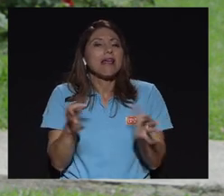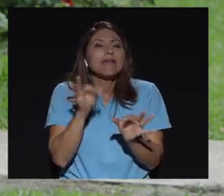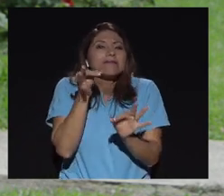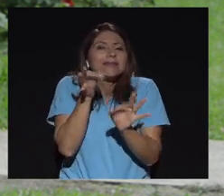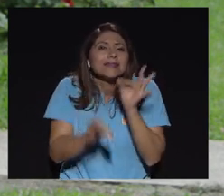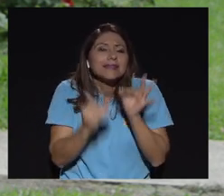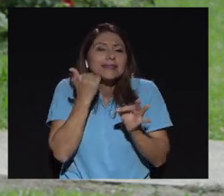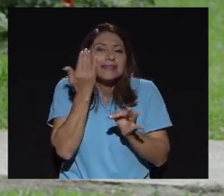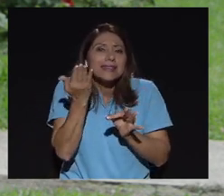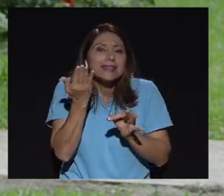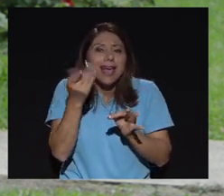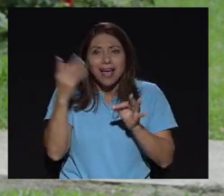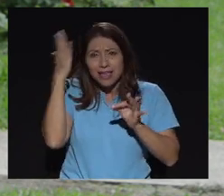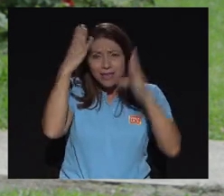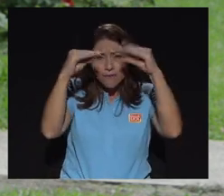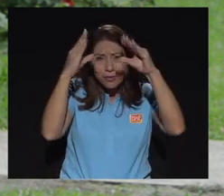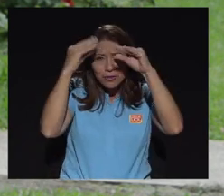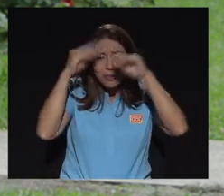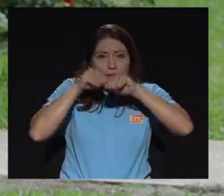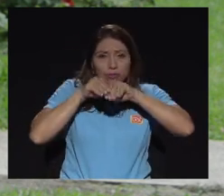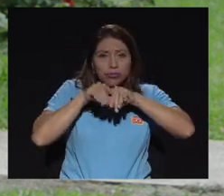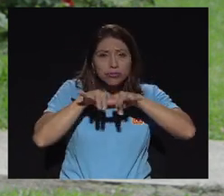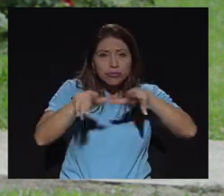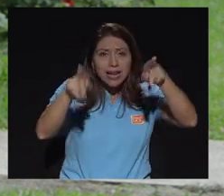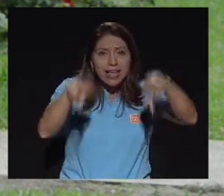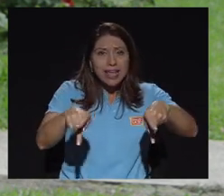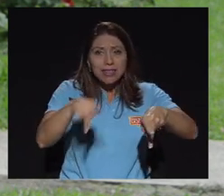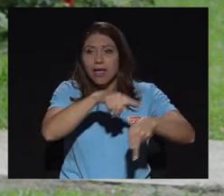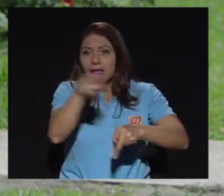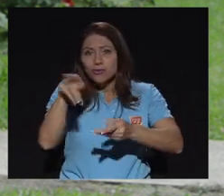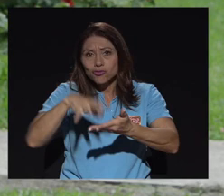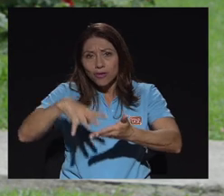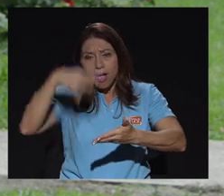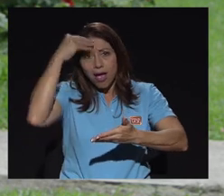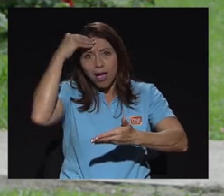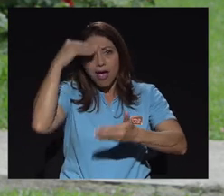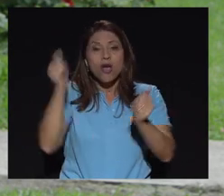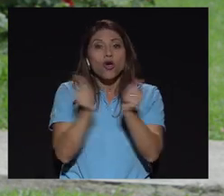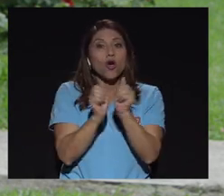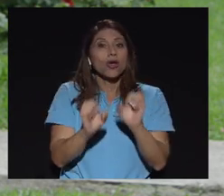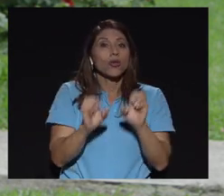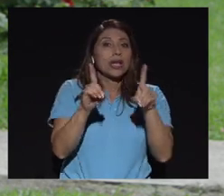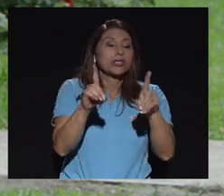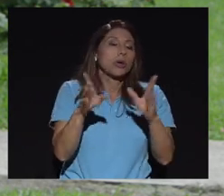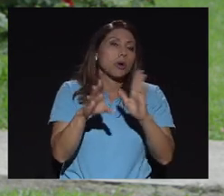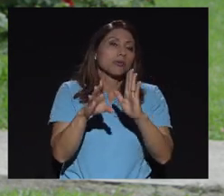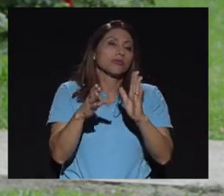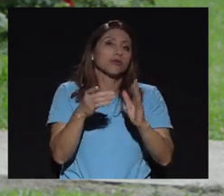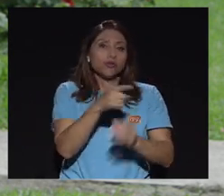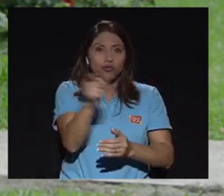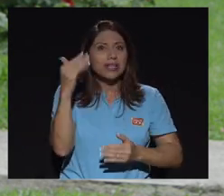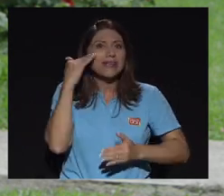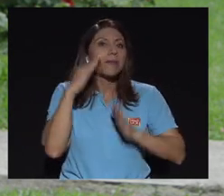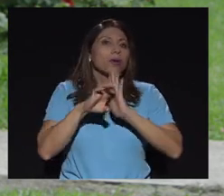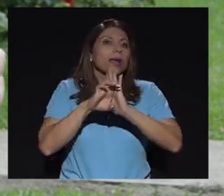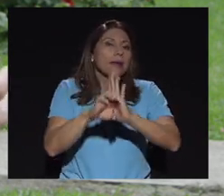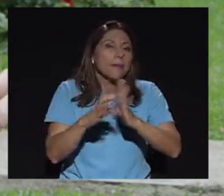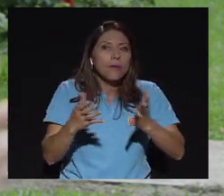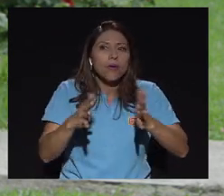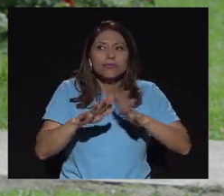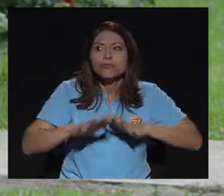pretende es de una manera sencilla pasarle esa información a la gente entonces las personas se educan y a partir de la educación si vos conoces cómo funciona